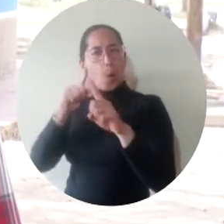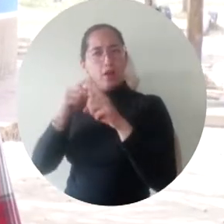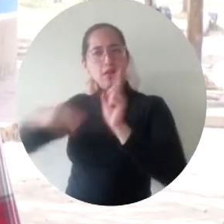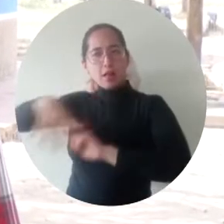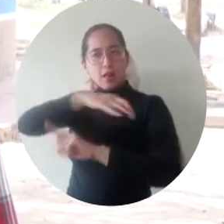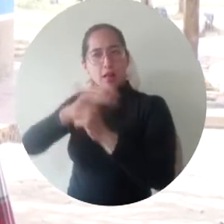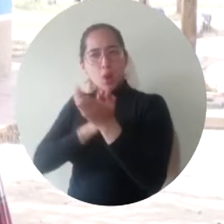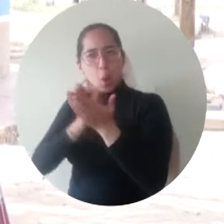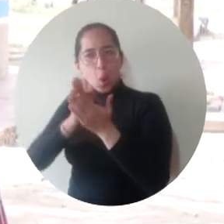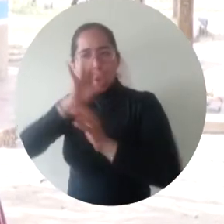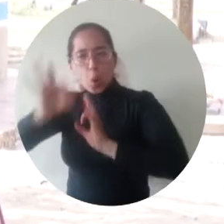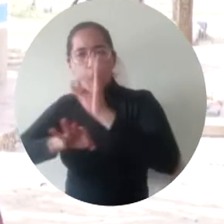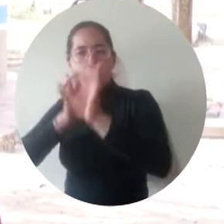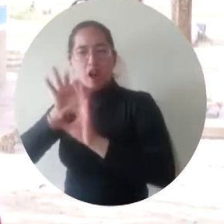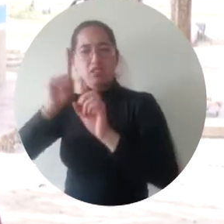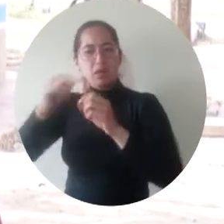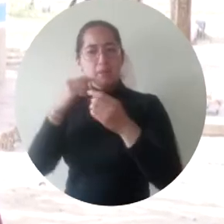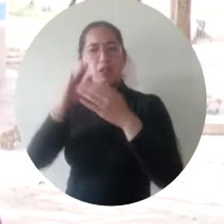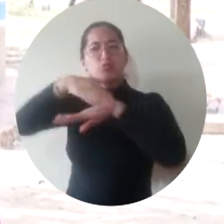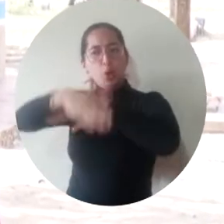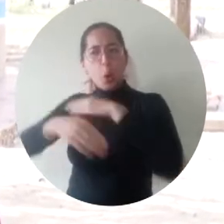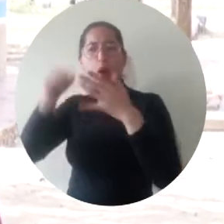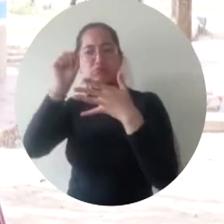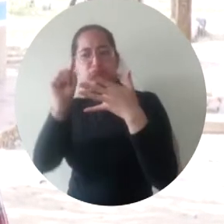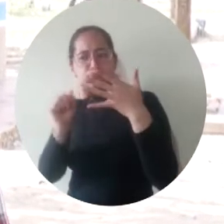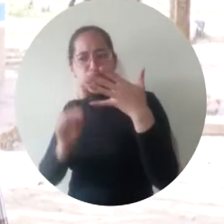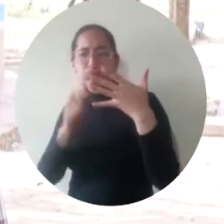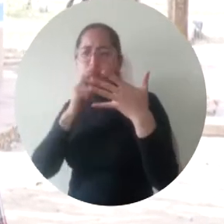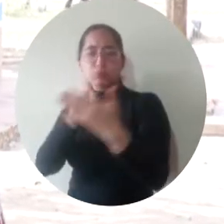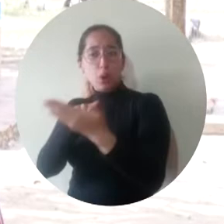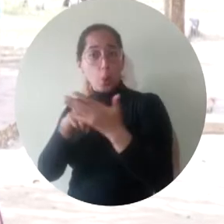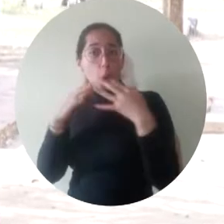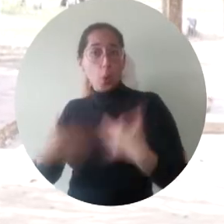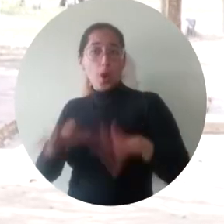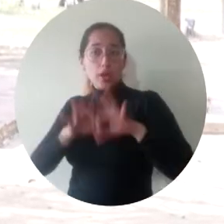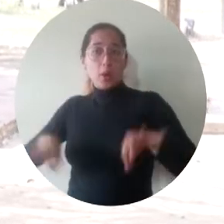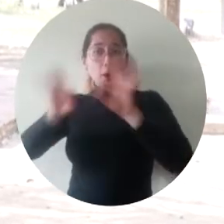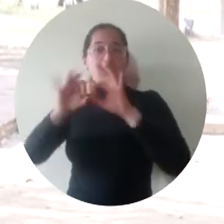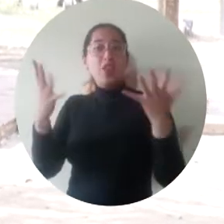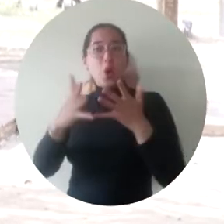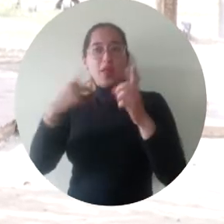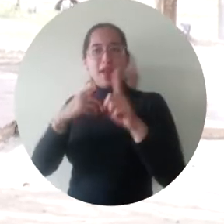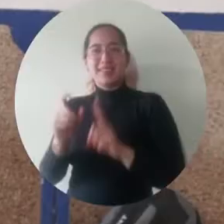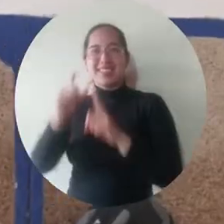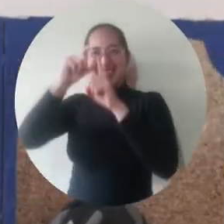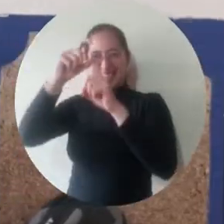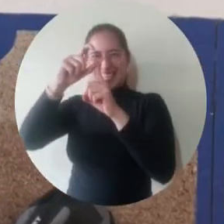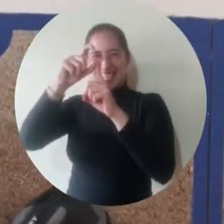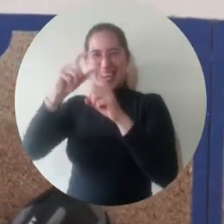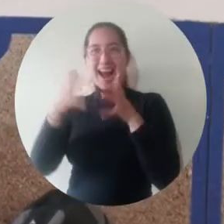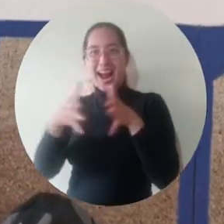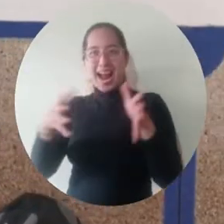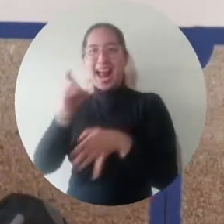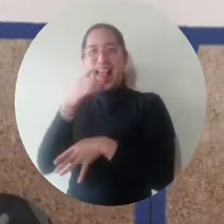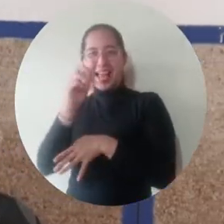¿Qué es la